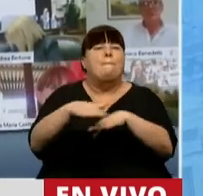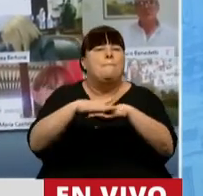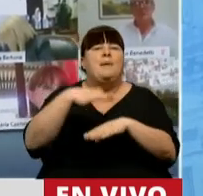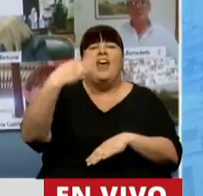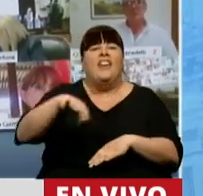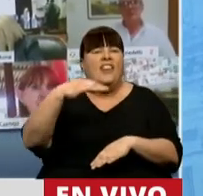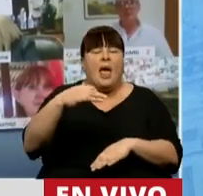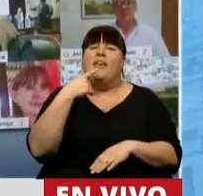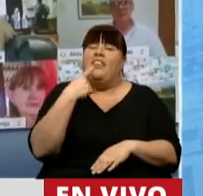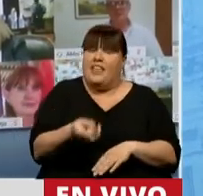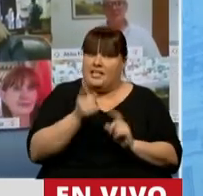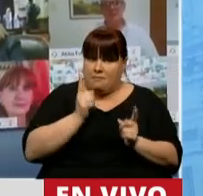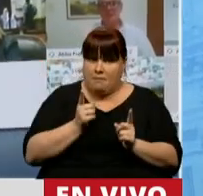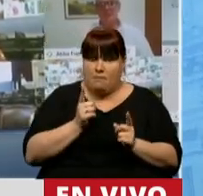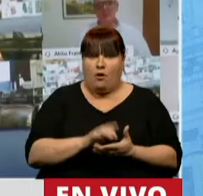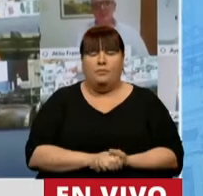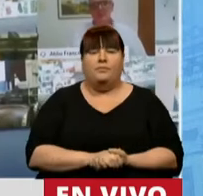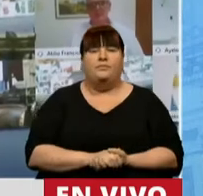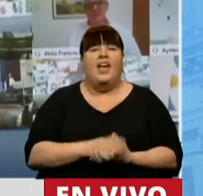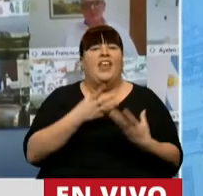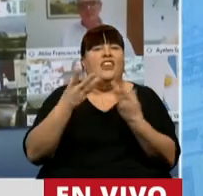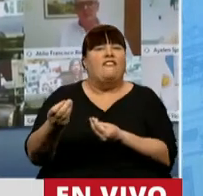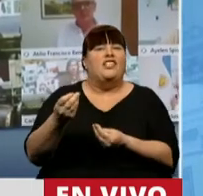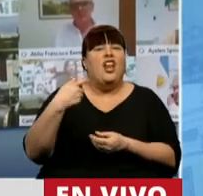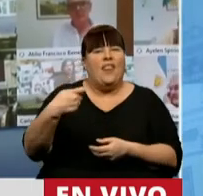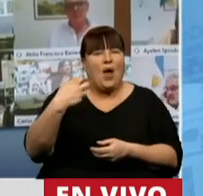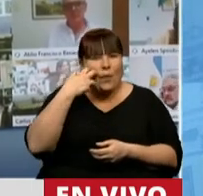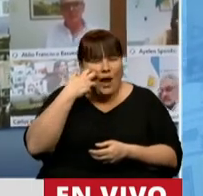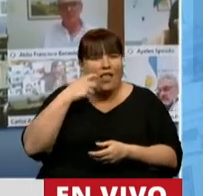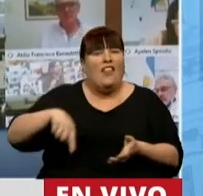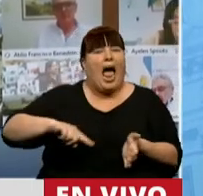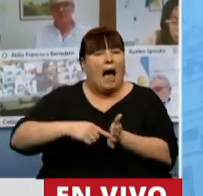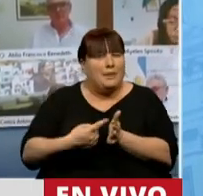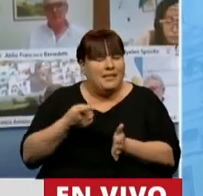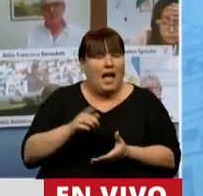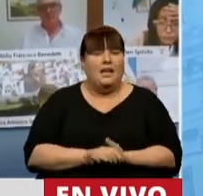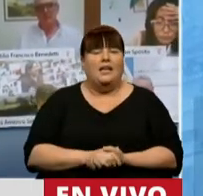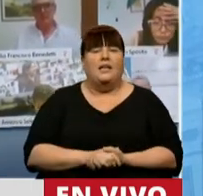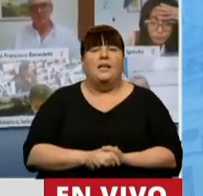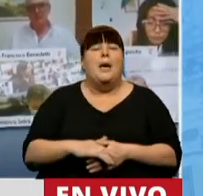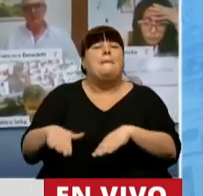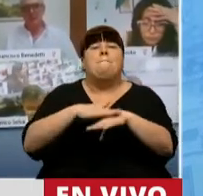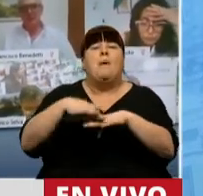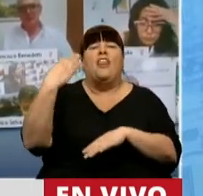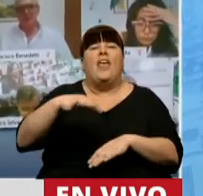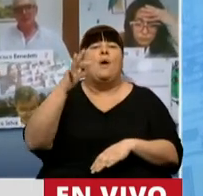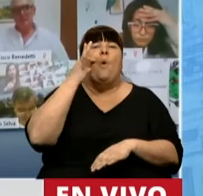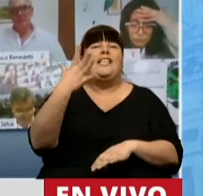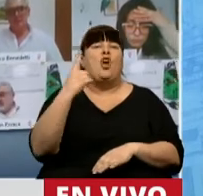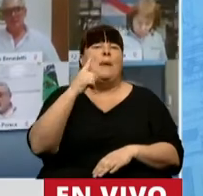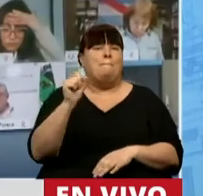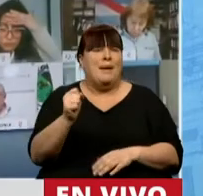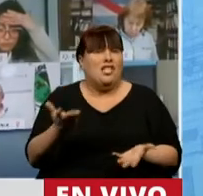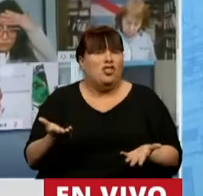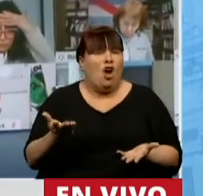mínima tiene que ser, como dice la Defensoría de la Tercera Edad de la Ciudad de Buenos Aires, la mínima tiene que ser de 45